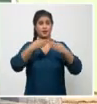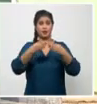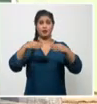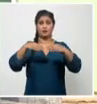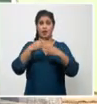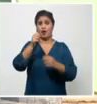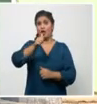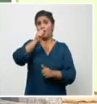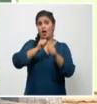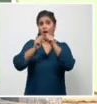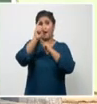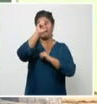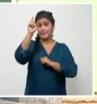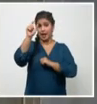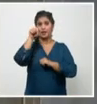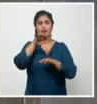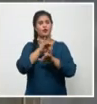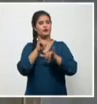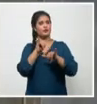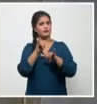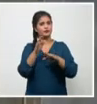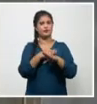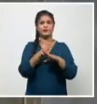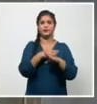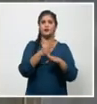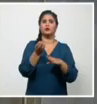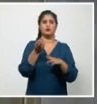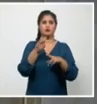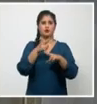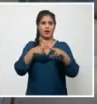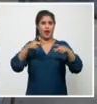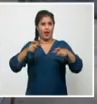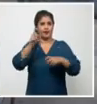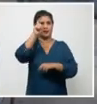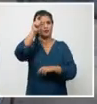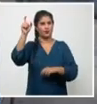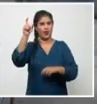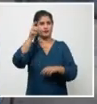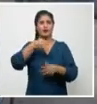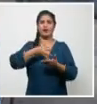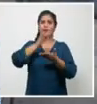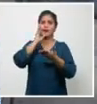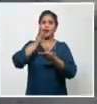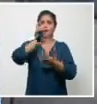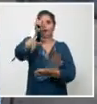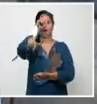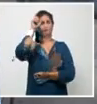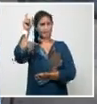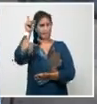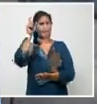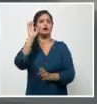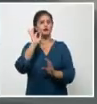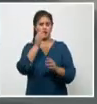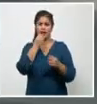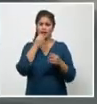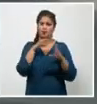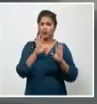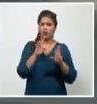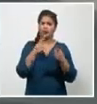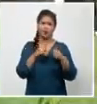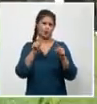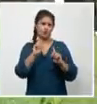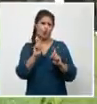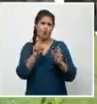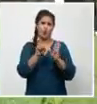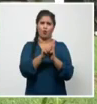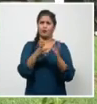servicios, centros de elaboración de alimentos, restaurantes y cafeterías con personal limitado. Al retroceder la provincia a la fase 3 del enfrentamiento a la